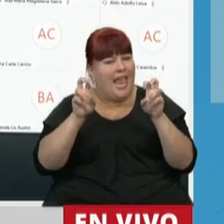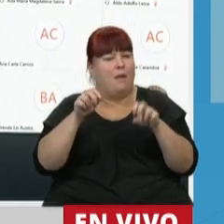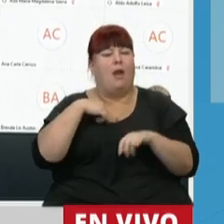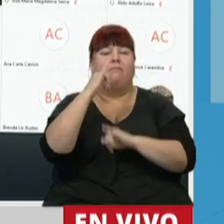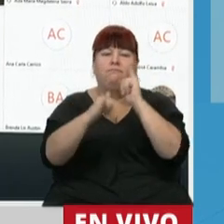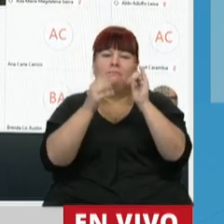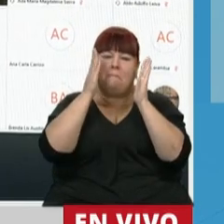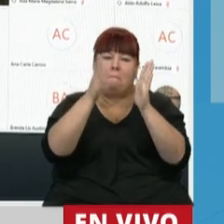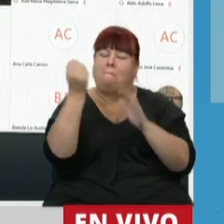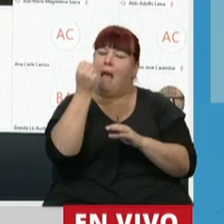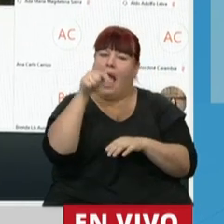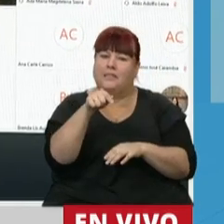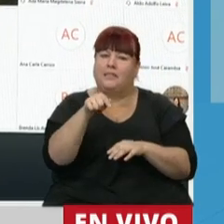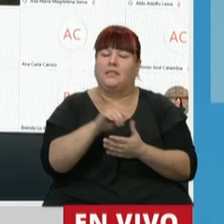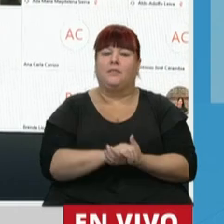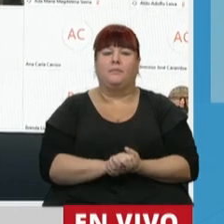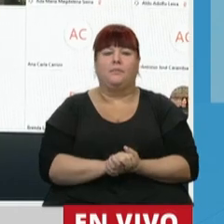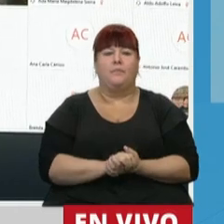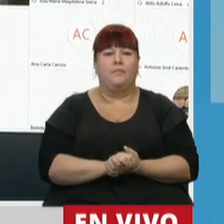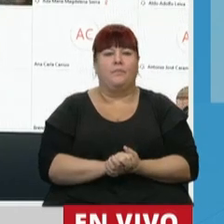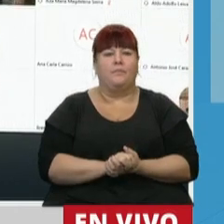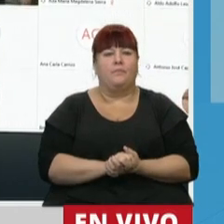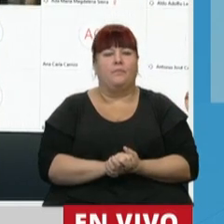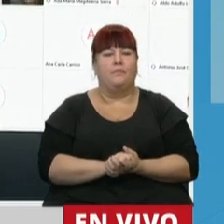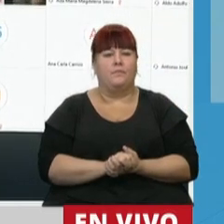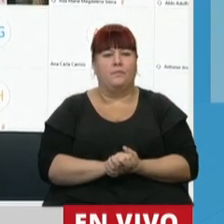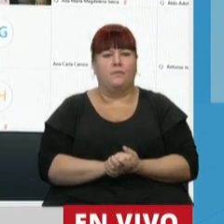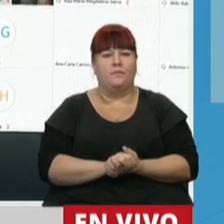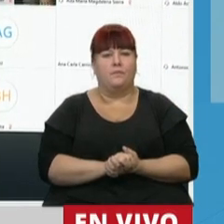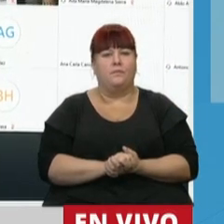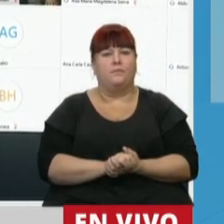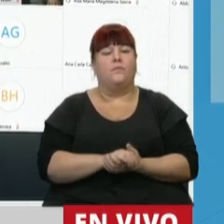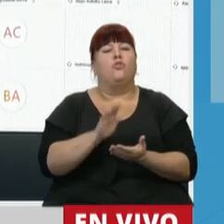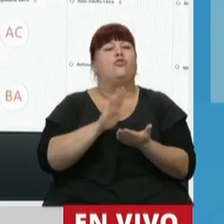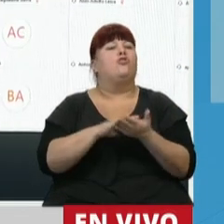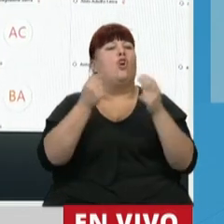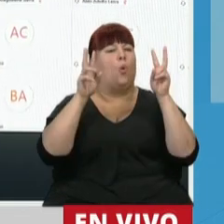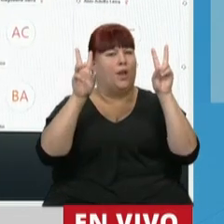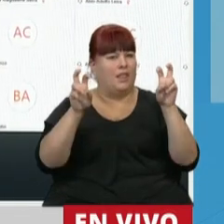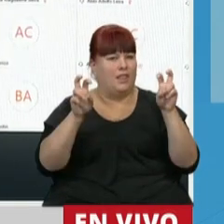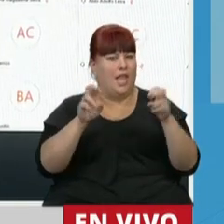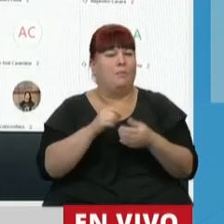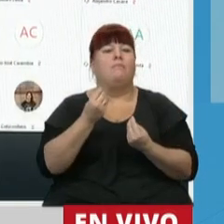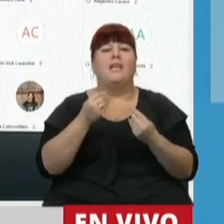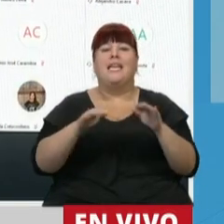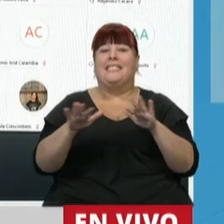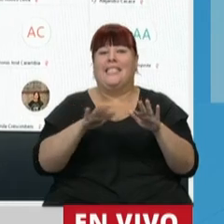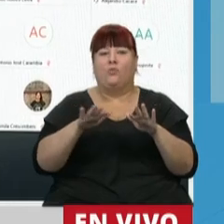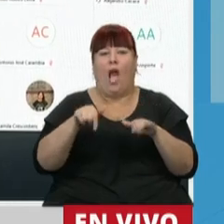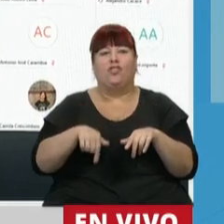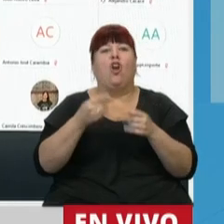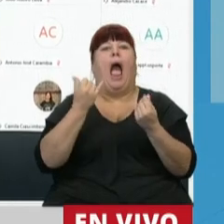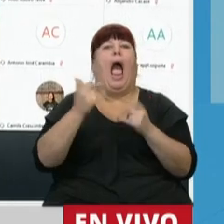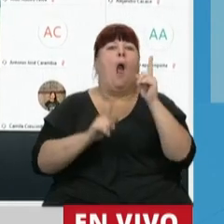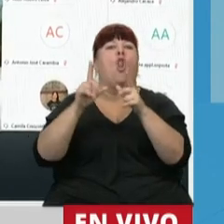esto quiero poner el acento en particular y que está referido a la situación, a la brecha